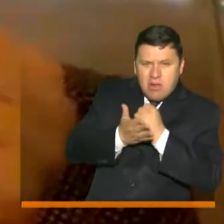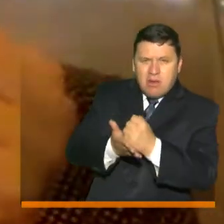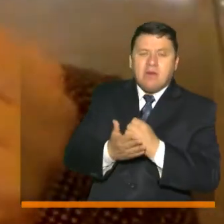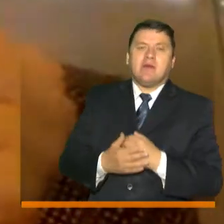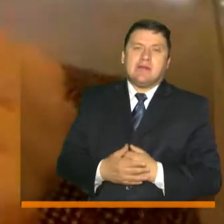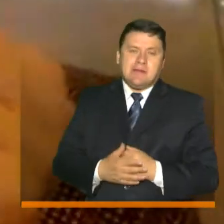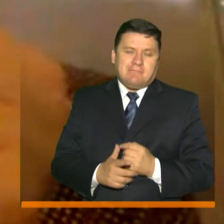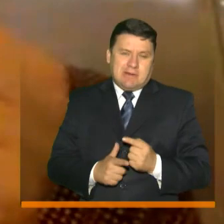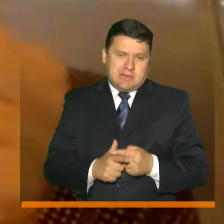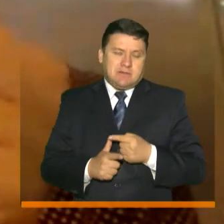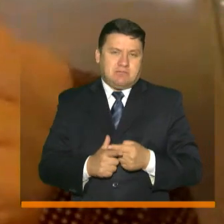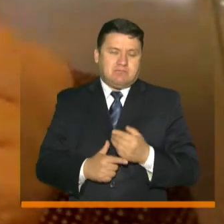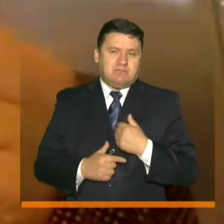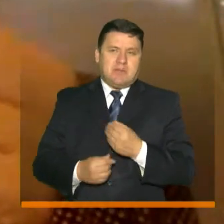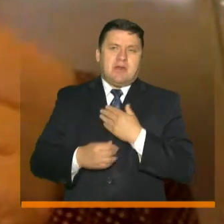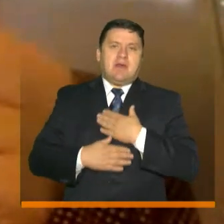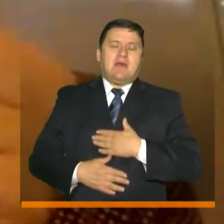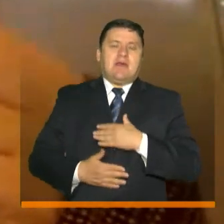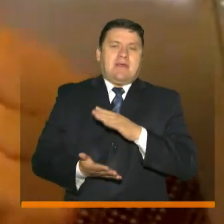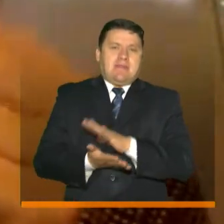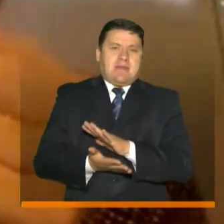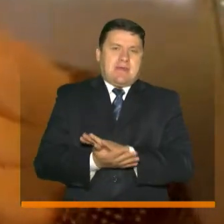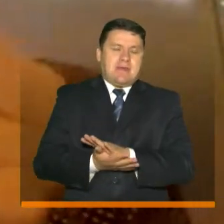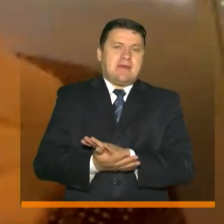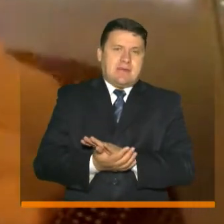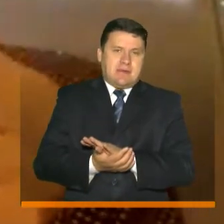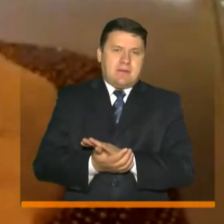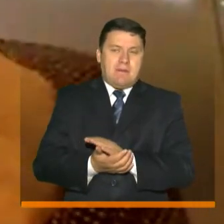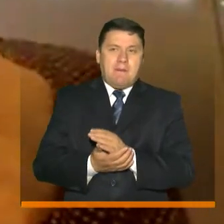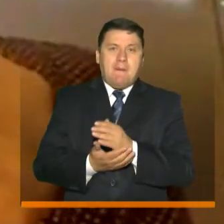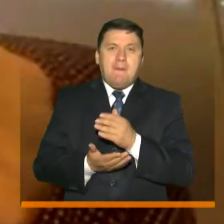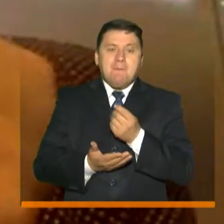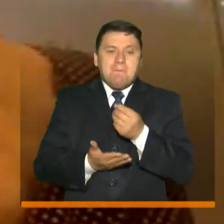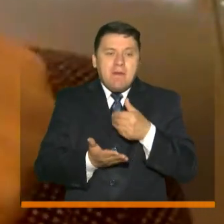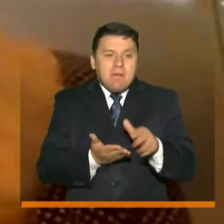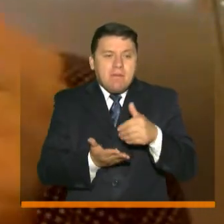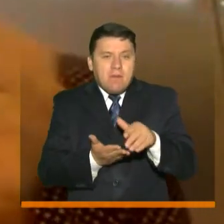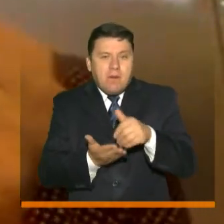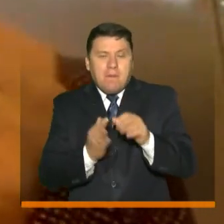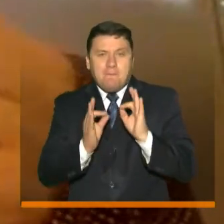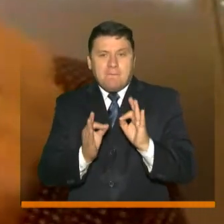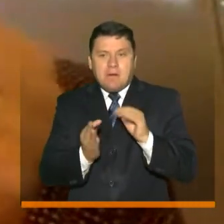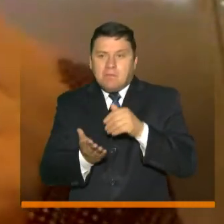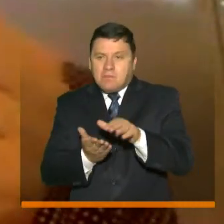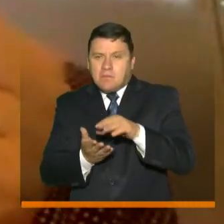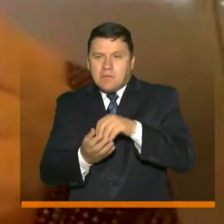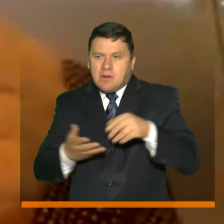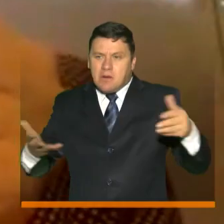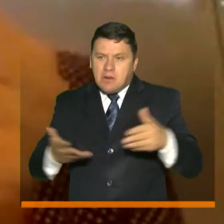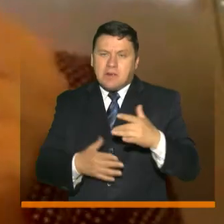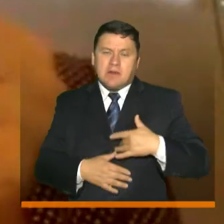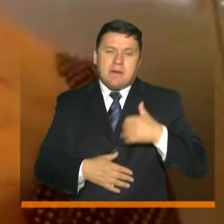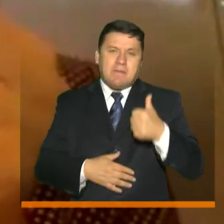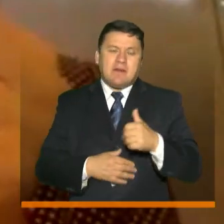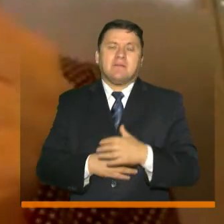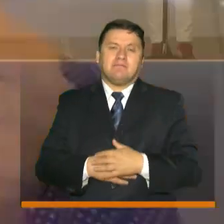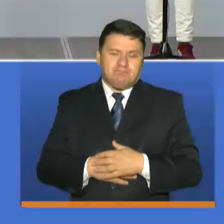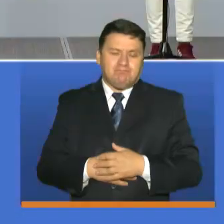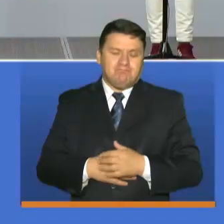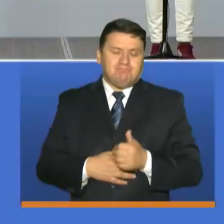entonces nos da la tranquilidad de que cada peso que nosotros estamos invirtiendo en ayudarnos hace bien